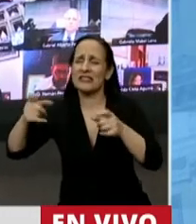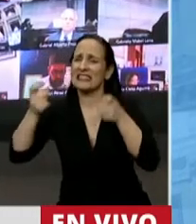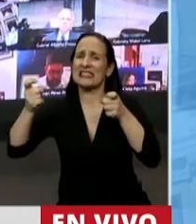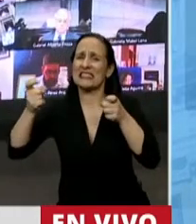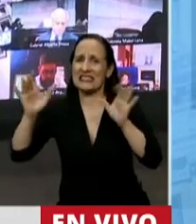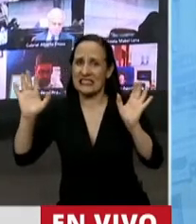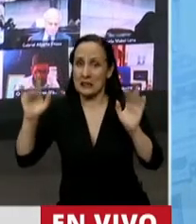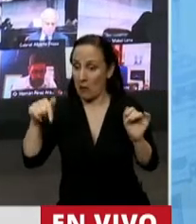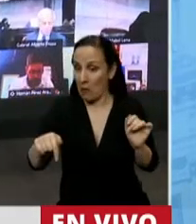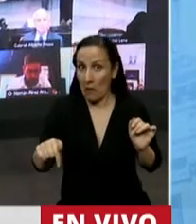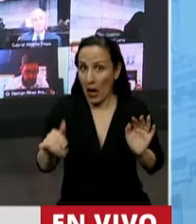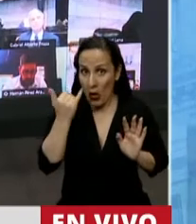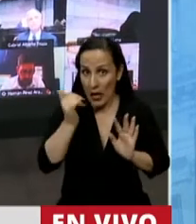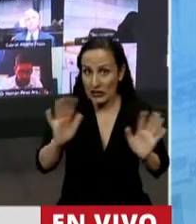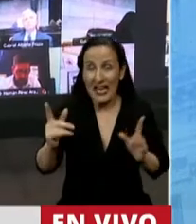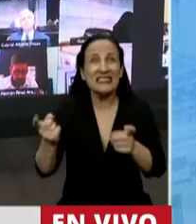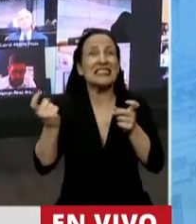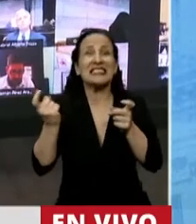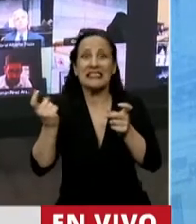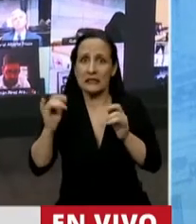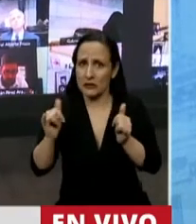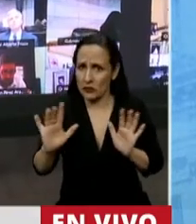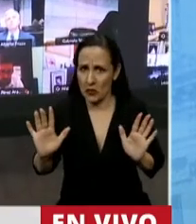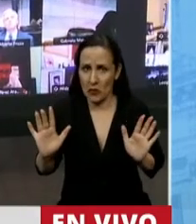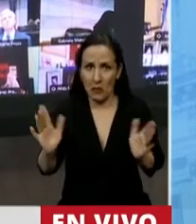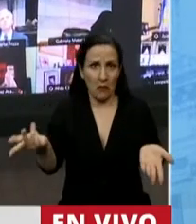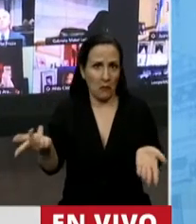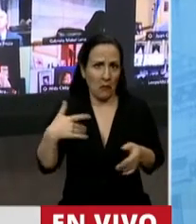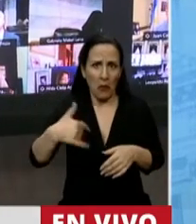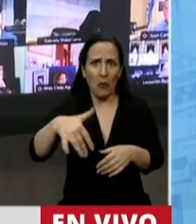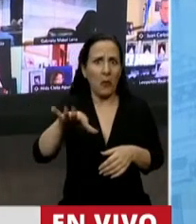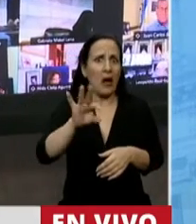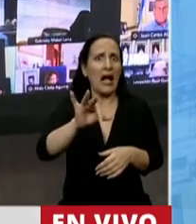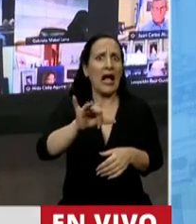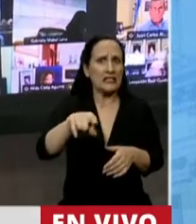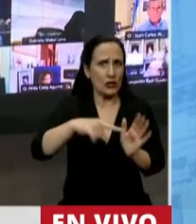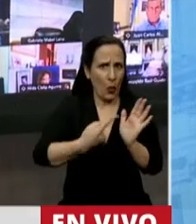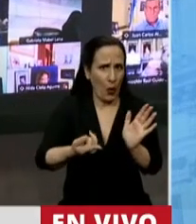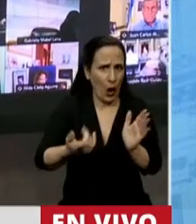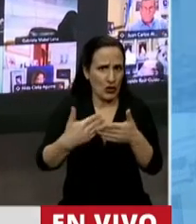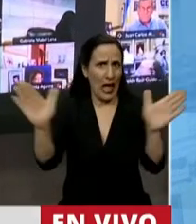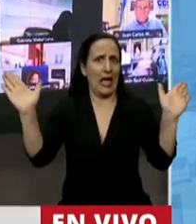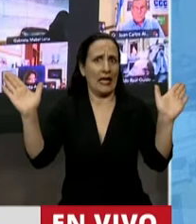Evidentemente ya no es fuerza mayor abrir los casinos, hasta está abriendo el casino de Buenos Aires.